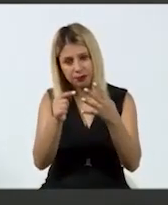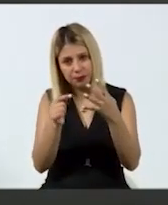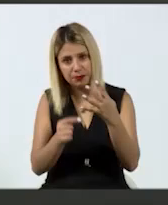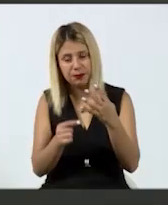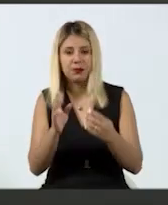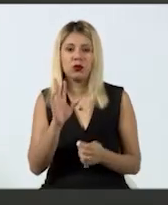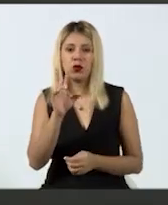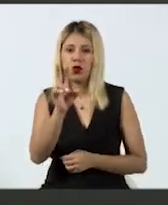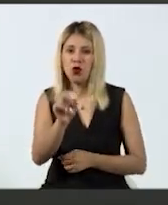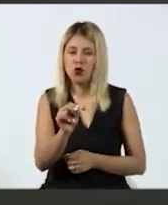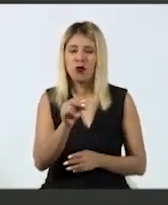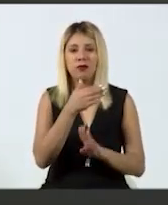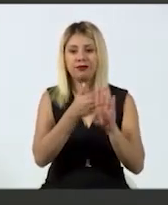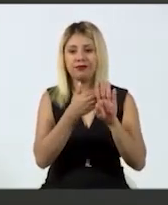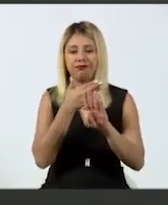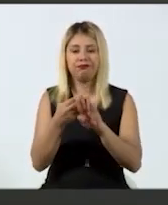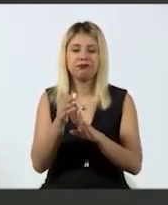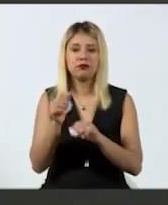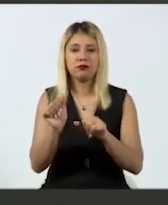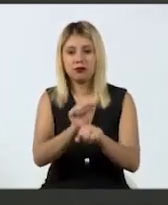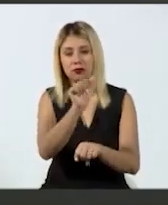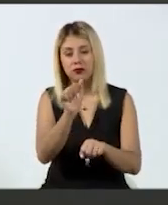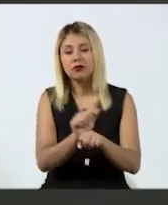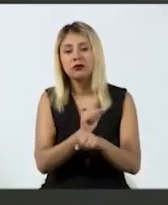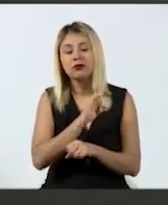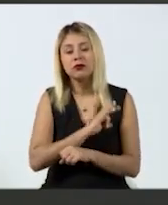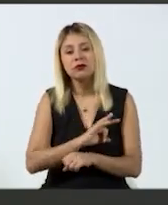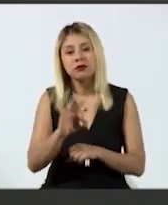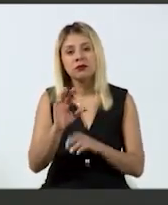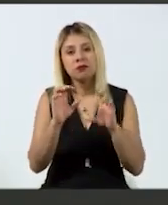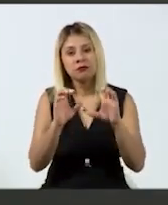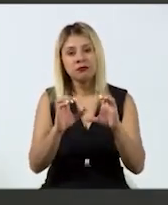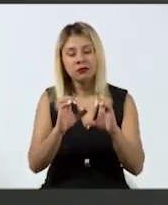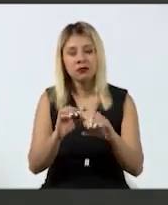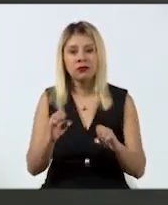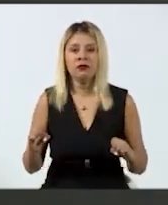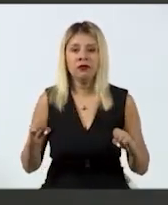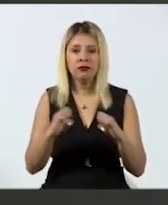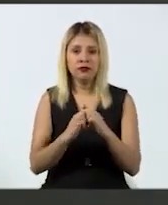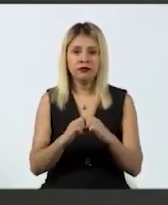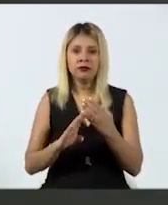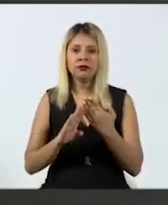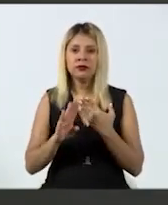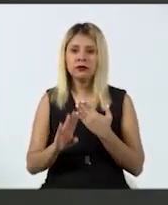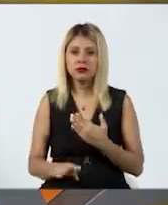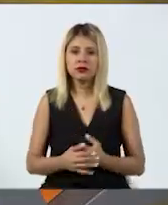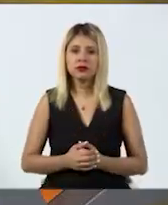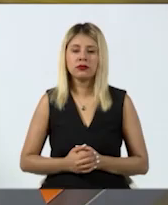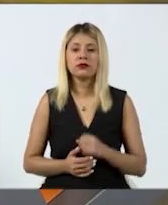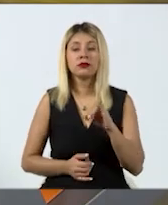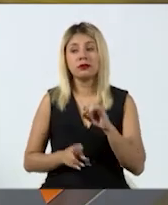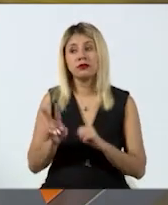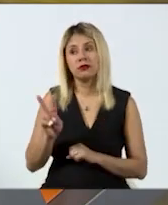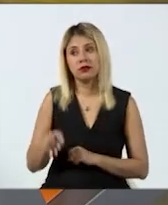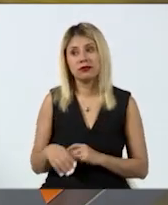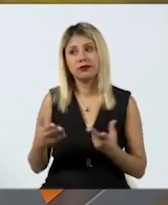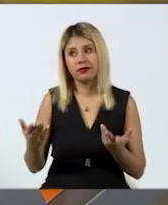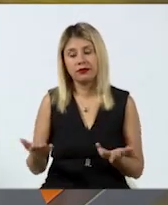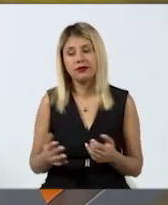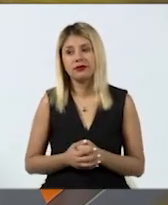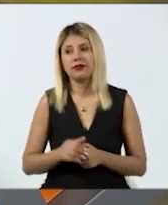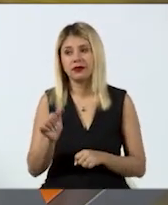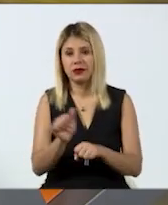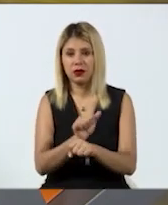llevarlo al límite para poder tener una situación de emergencia. Efectivamente, no estamos hablando de lanchas, sino de